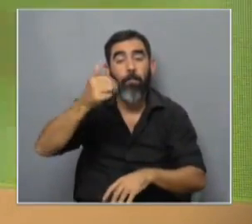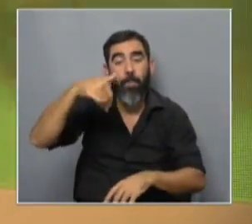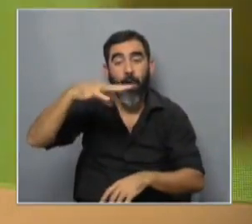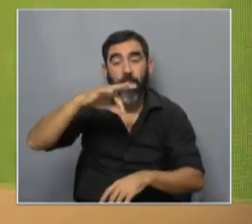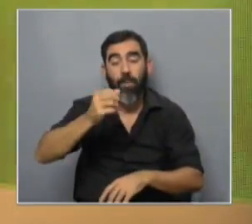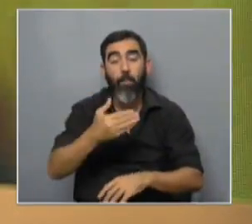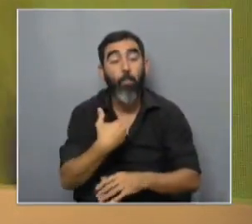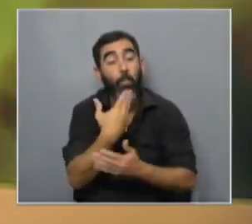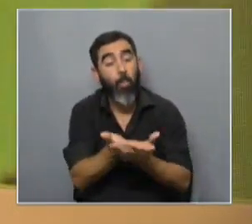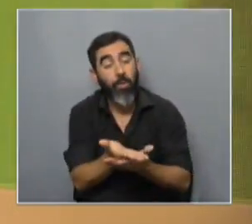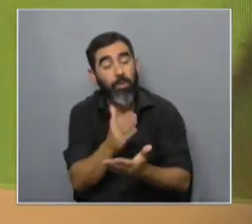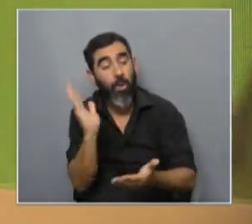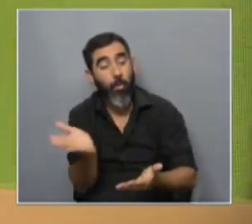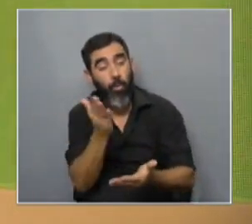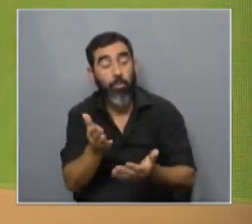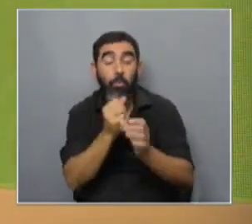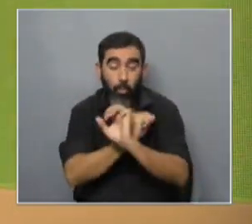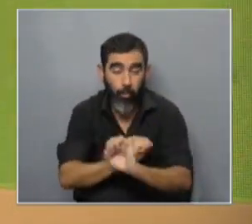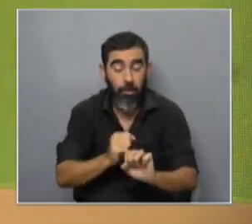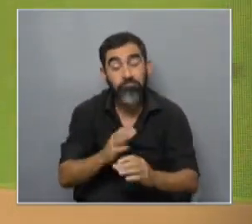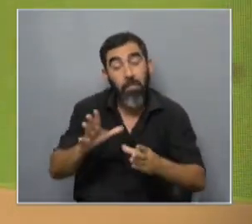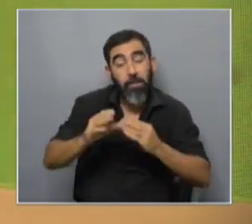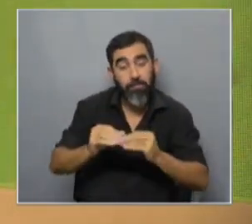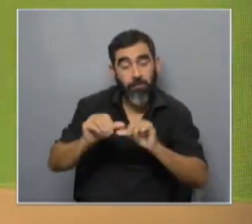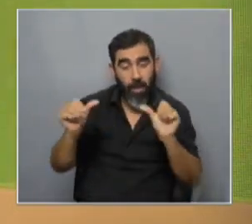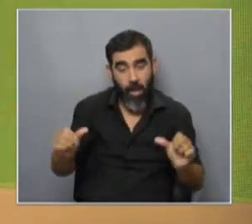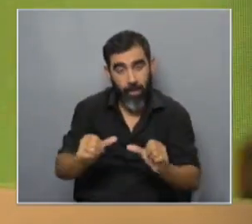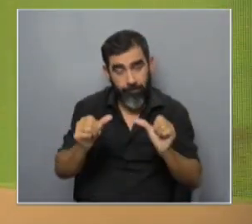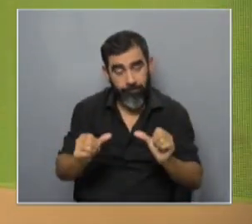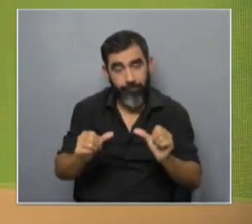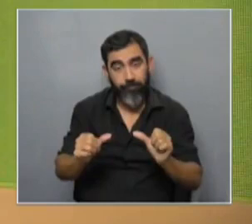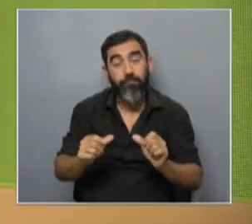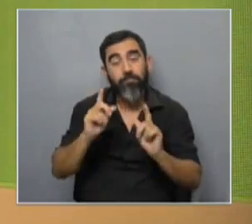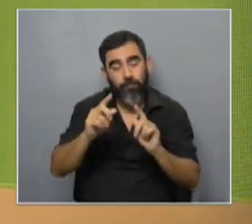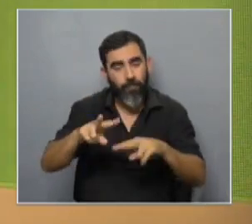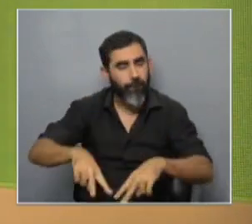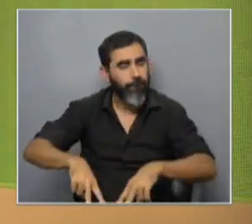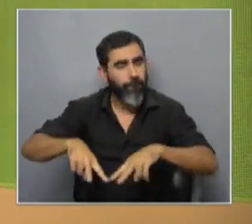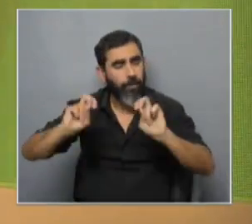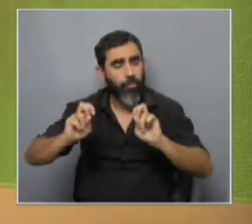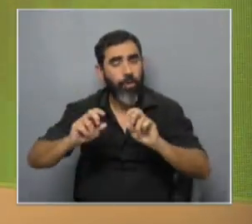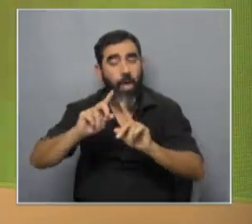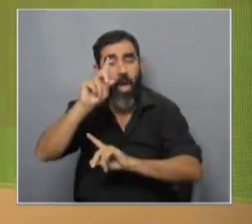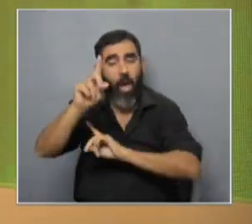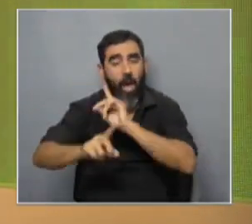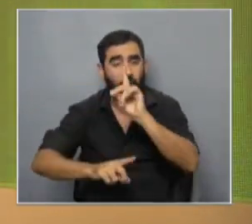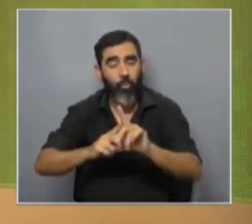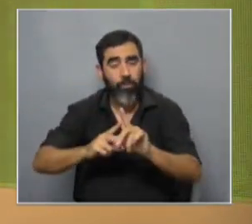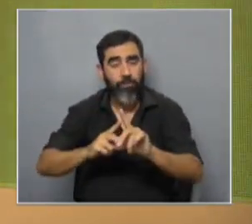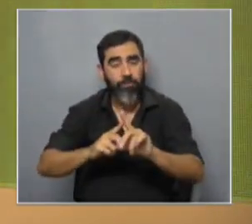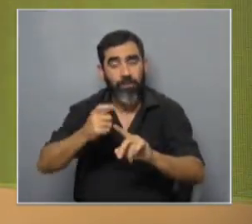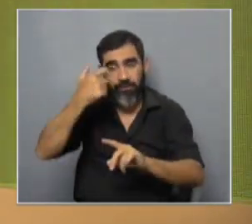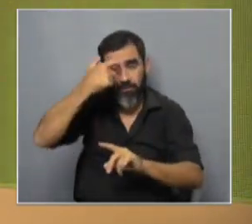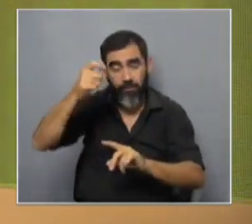producirlo y bueno y así poder tenerlo también decía que hay investigaciones de moléculas que bueno que hay